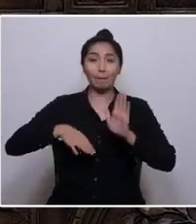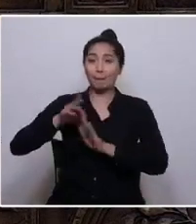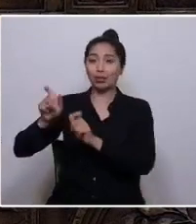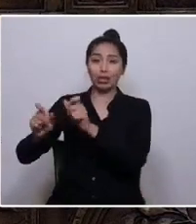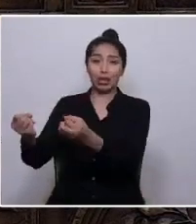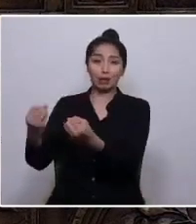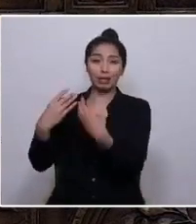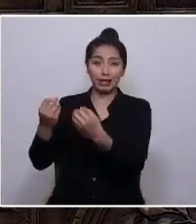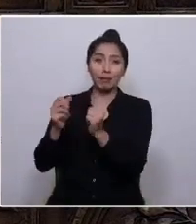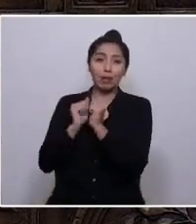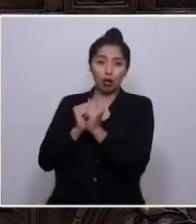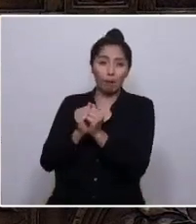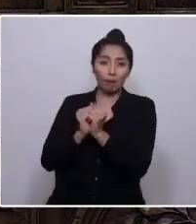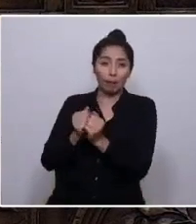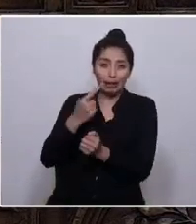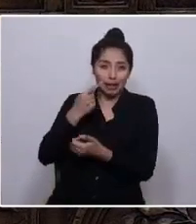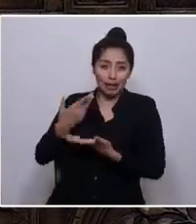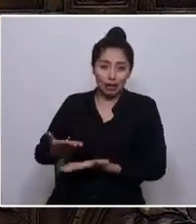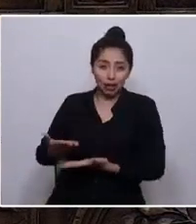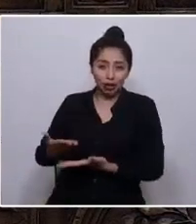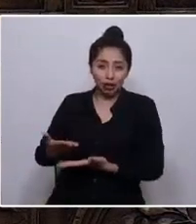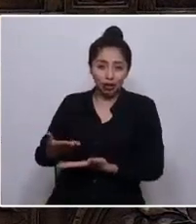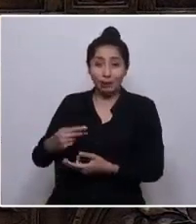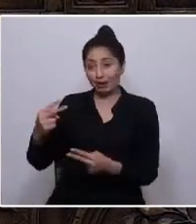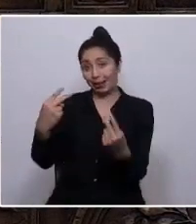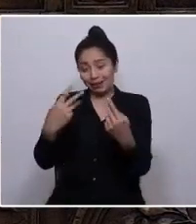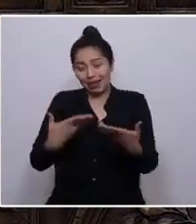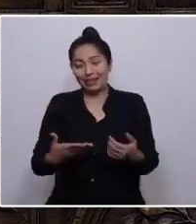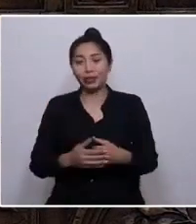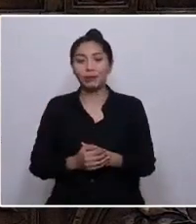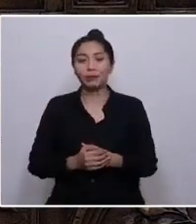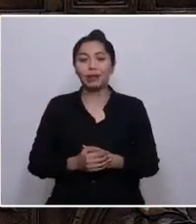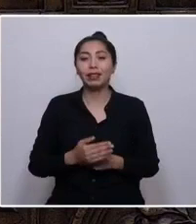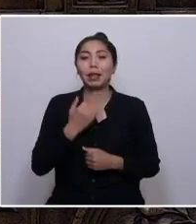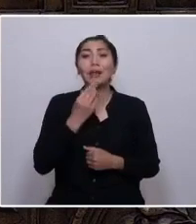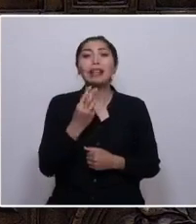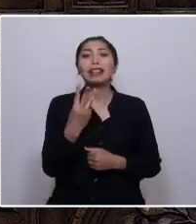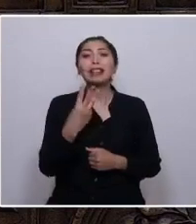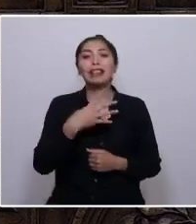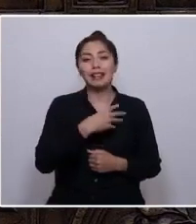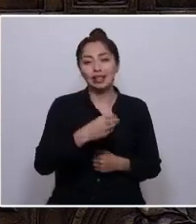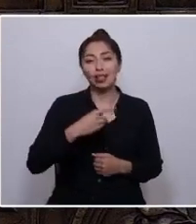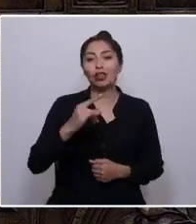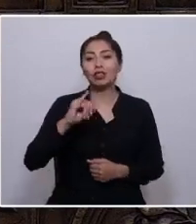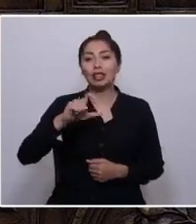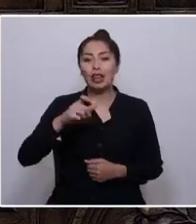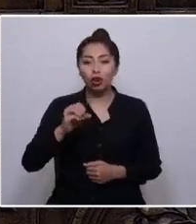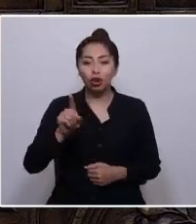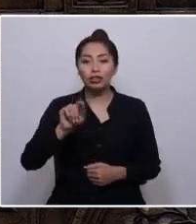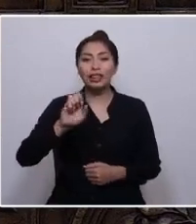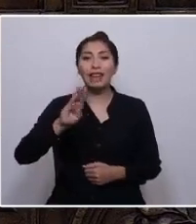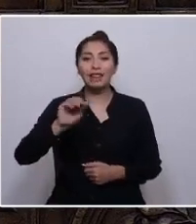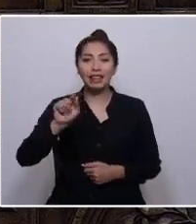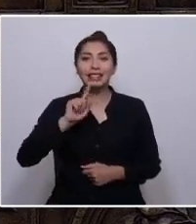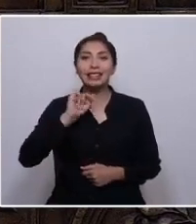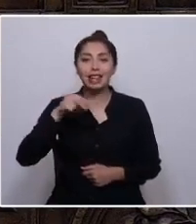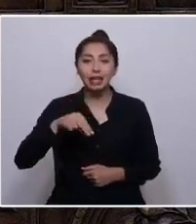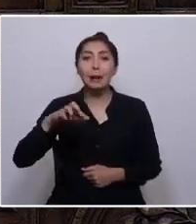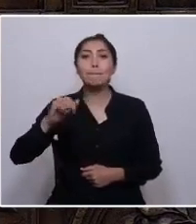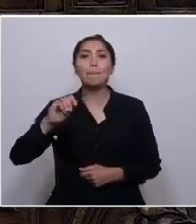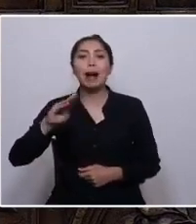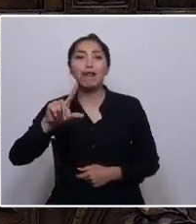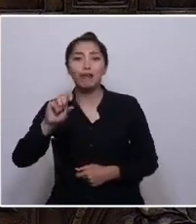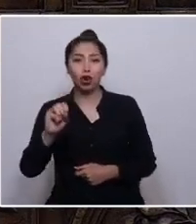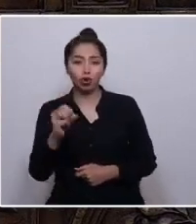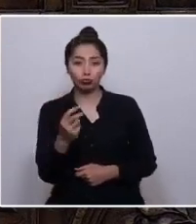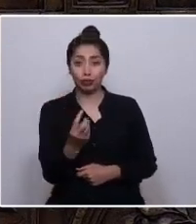compañero de siempre, Aravena, que está mirando. Y a mis tres hijos, al Diego, Sebastián y al Pablo. Porque, bueno, esta